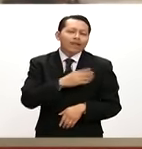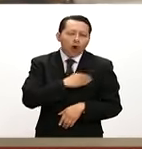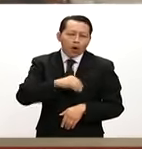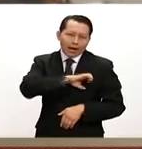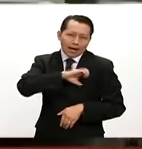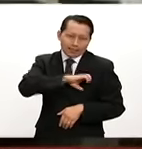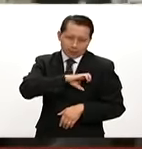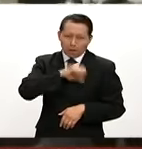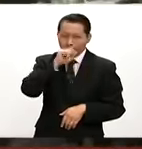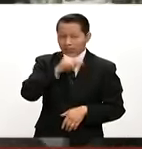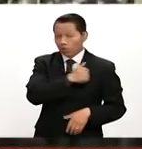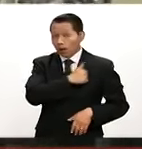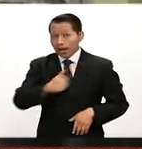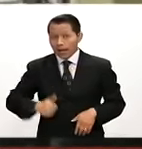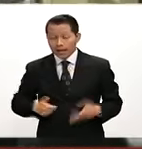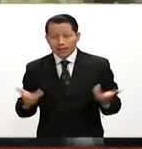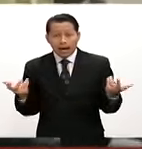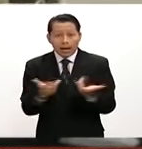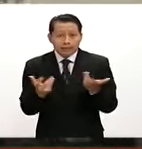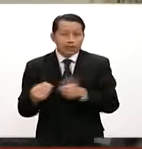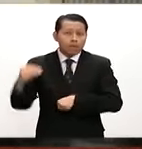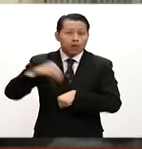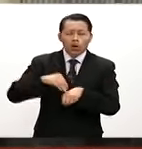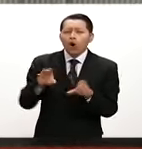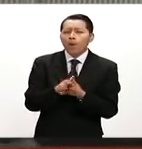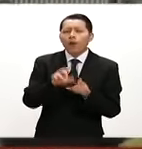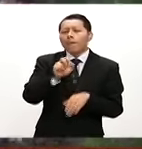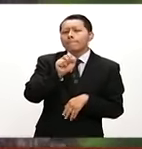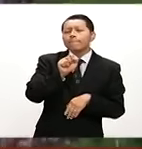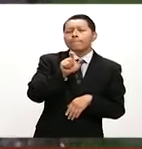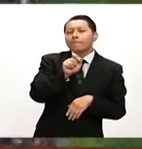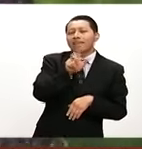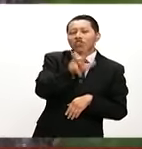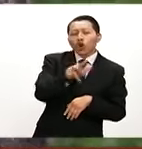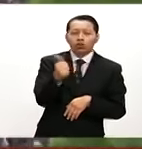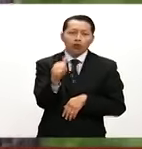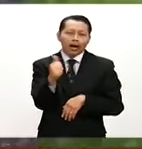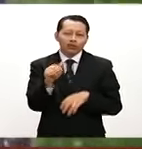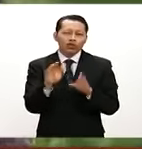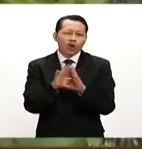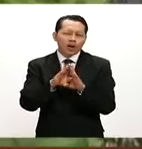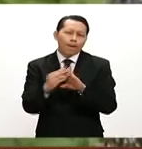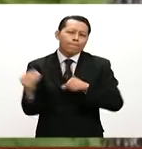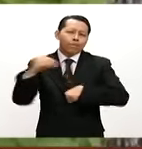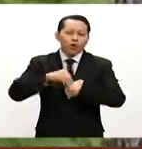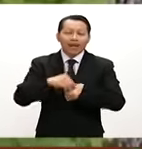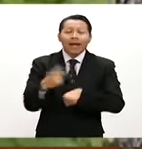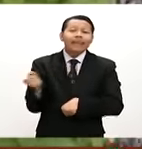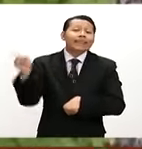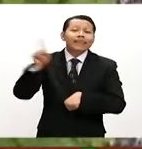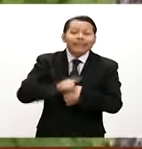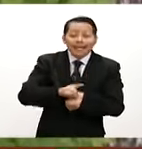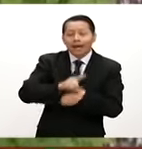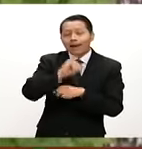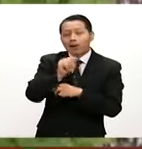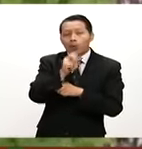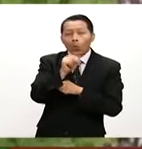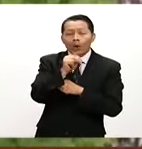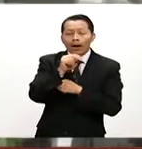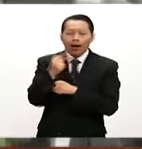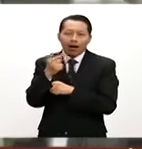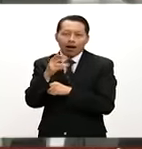quiere instaurar, quiere instituir el 28 de agosto como el día de Juan Gabriel. Están esperando que el Cabildo